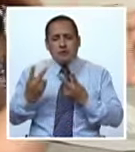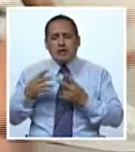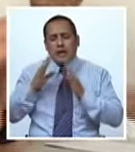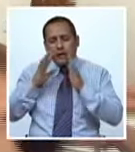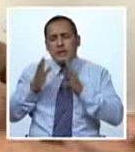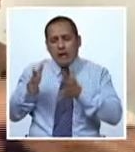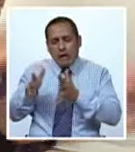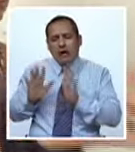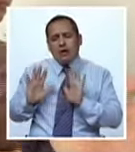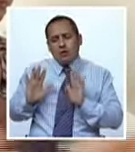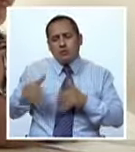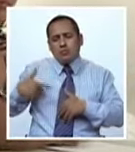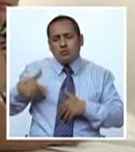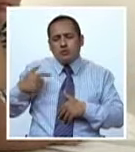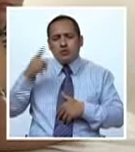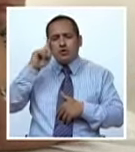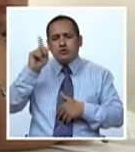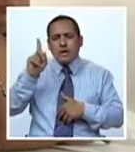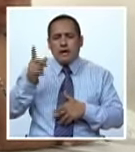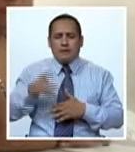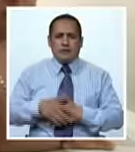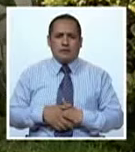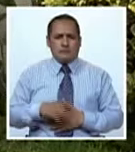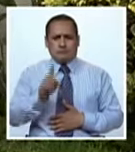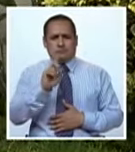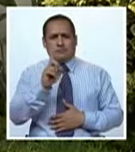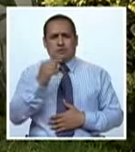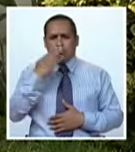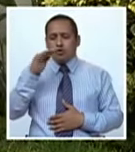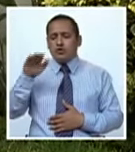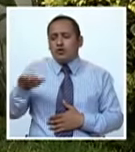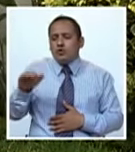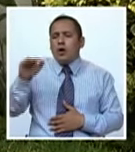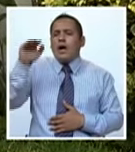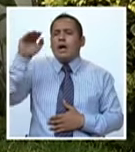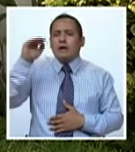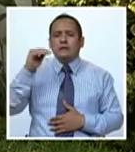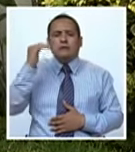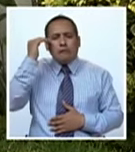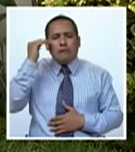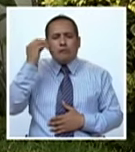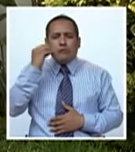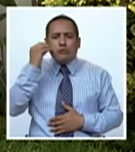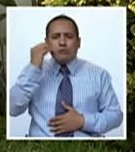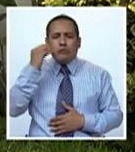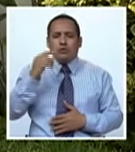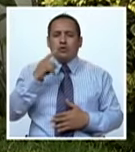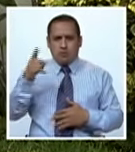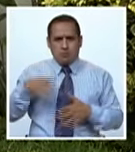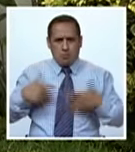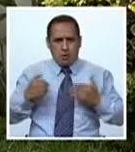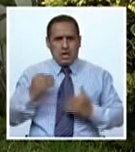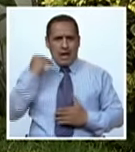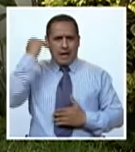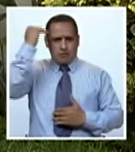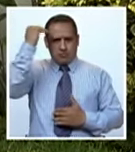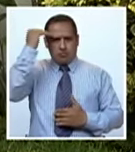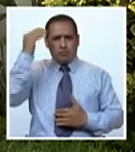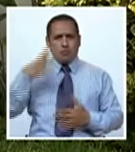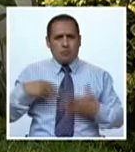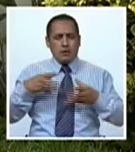hay que dejarlos así porque no saben, ¿no? No son niños grandes, pueden llegar a ser adultos